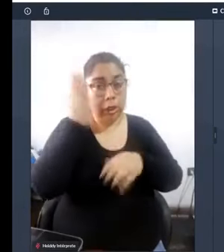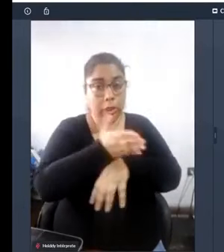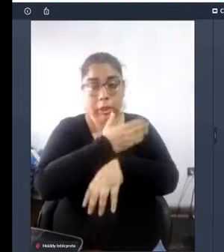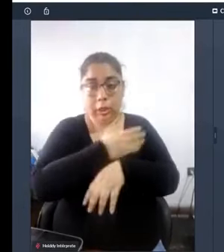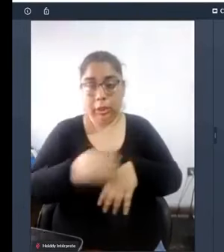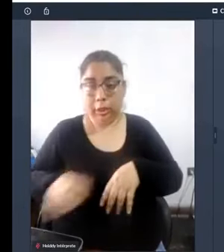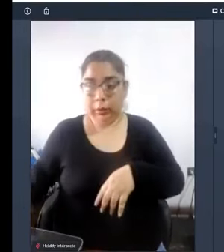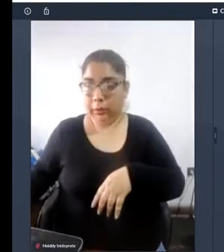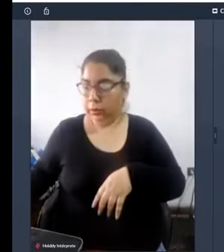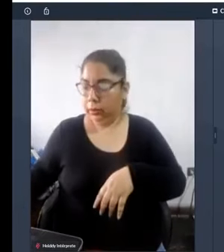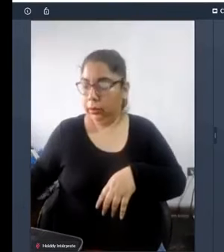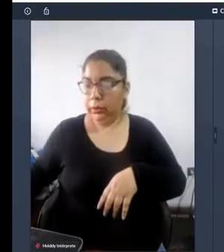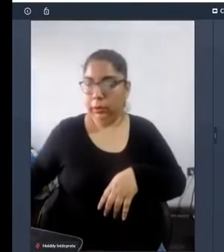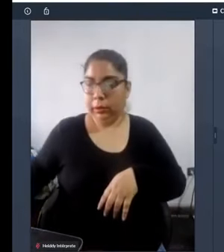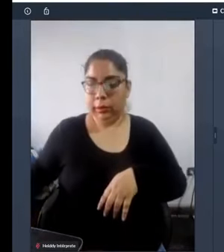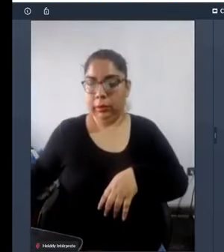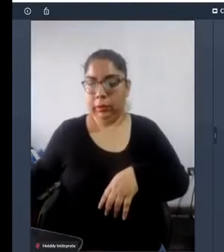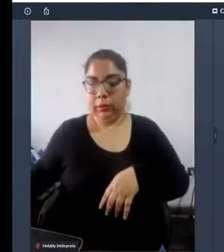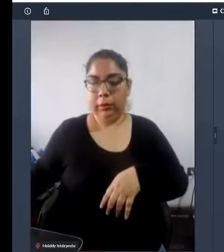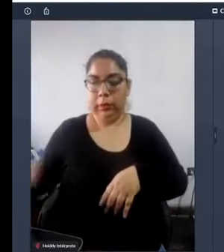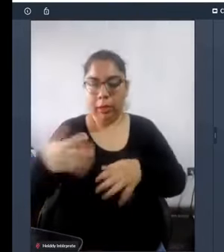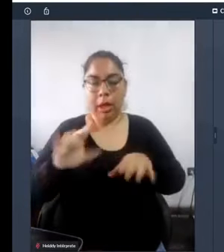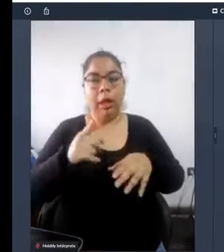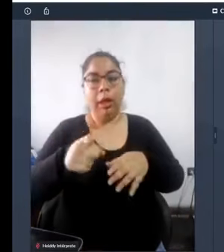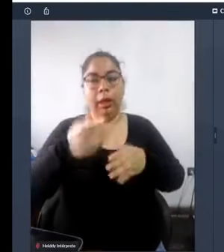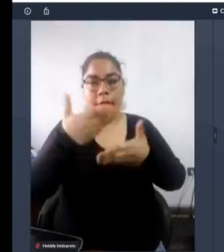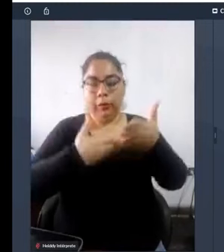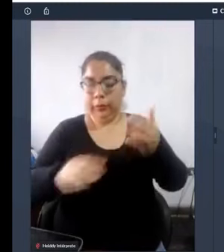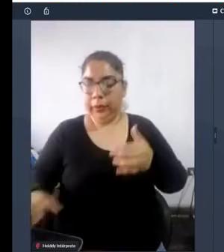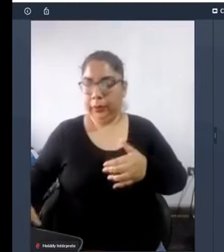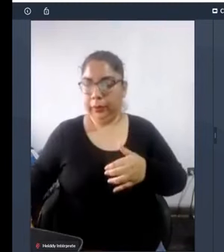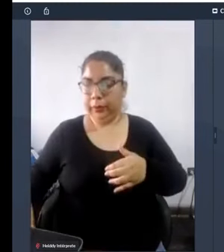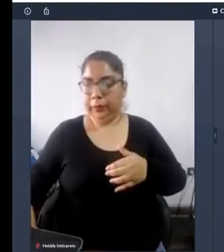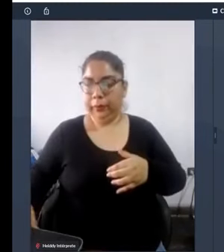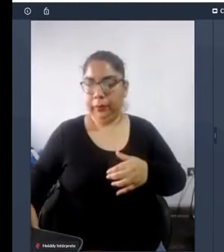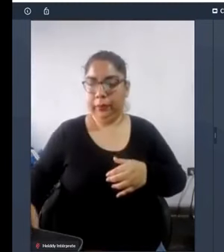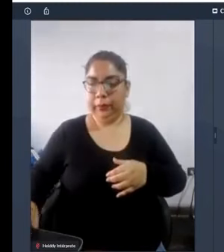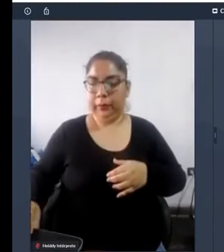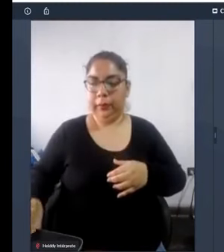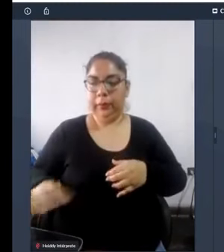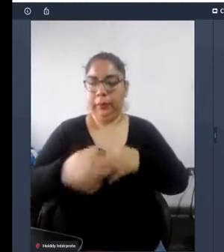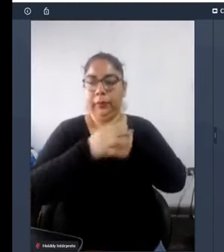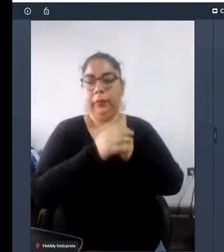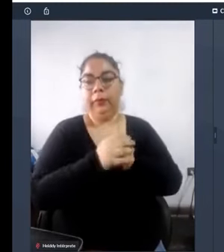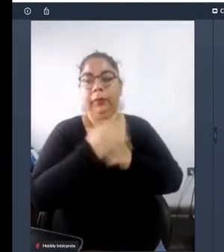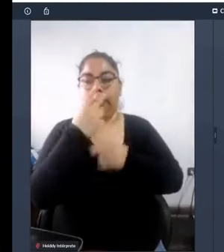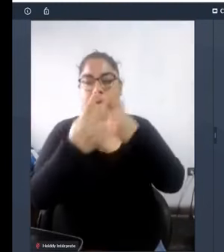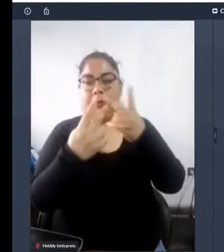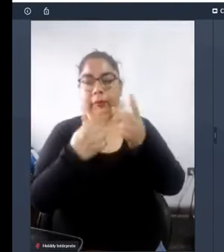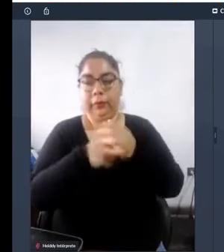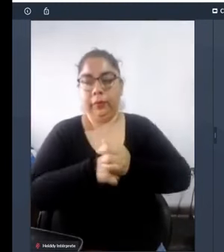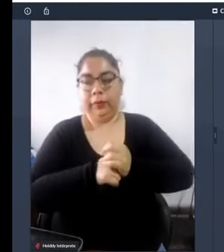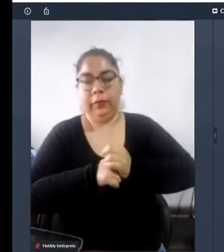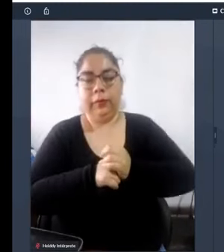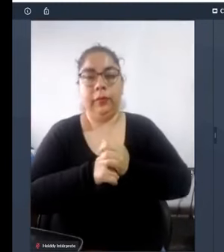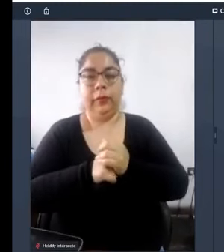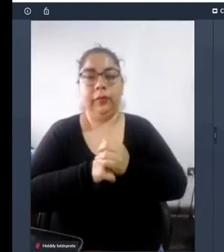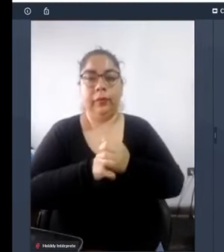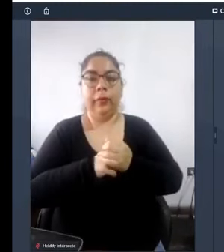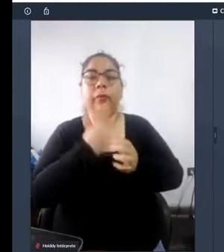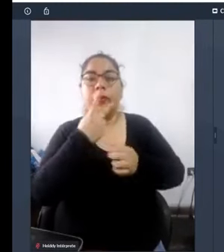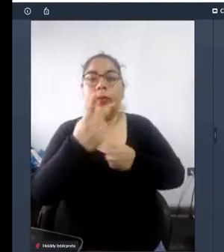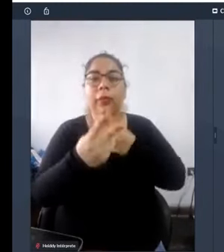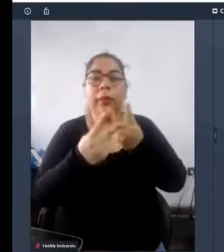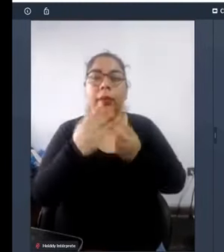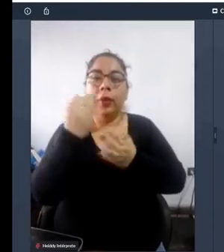experiencia bastante muy bien documentada respecto de la responsabilidad del Estado en la construcción de ciudades debemos